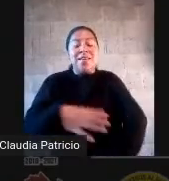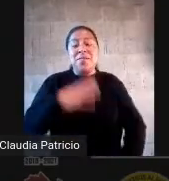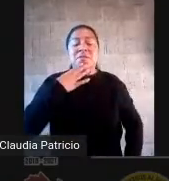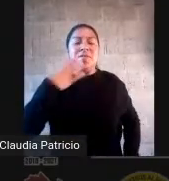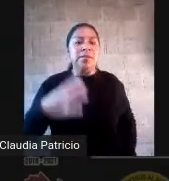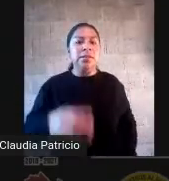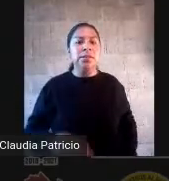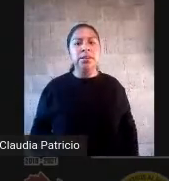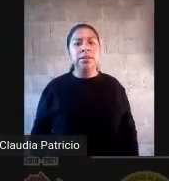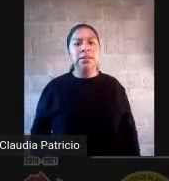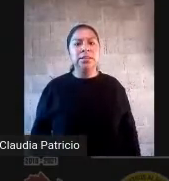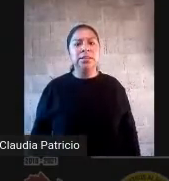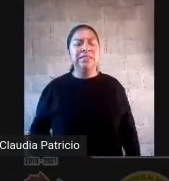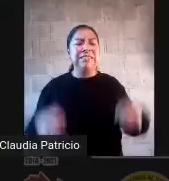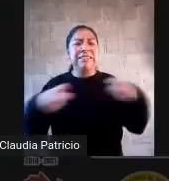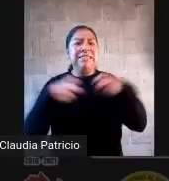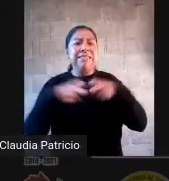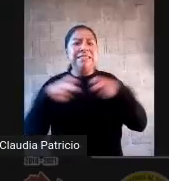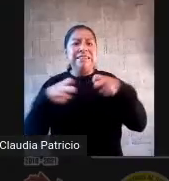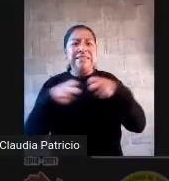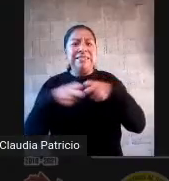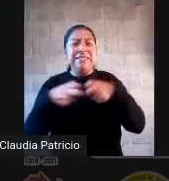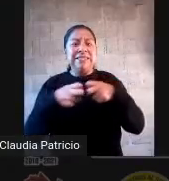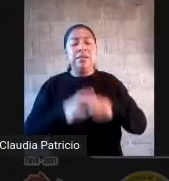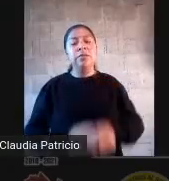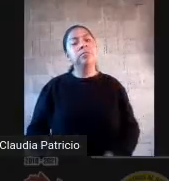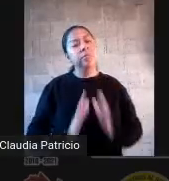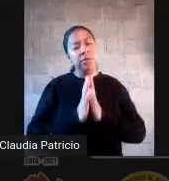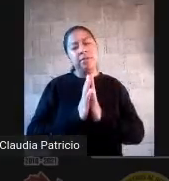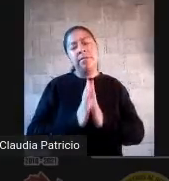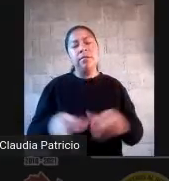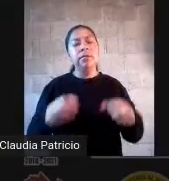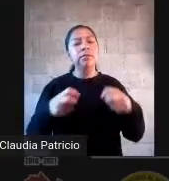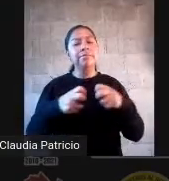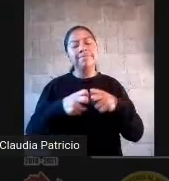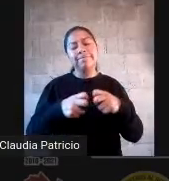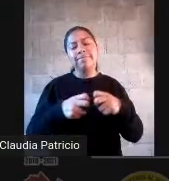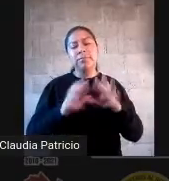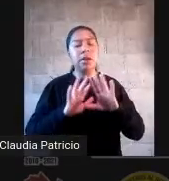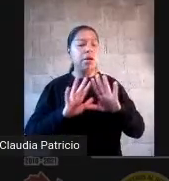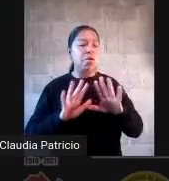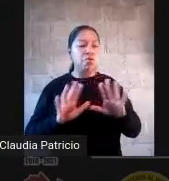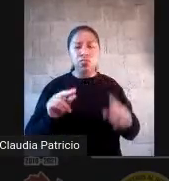Desestrésate. Desestrésate. Esto es relax. Esto es tranquis.